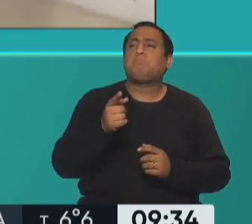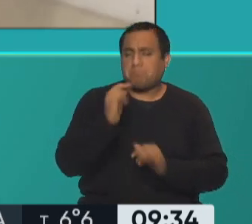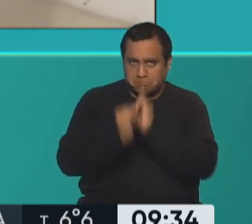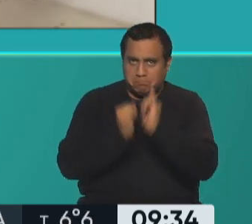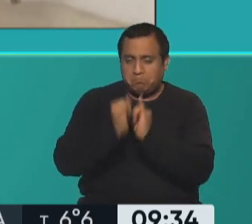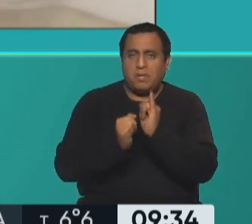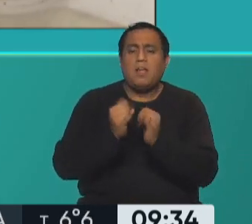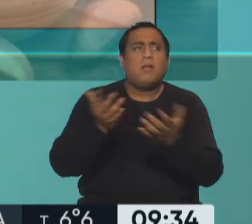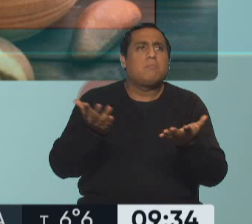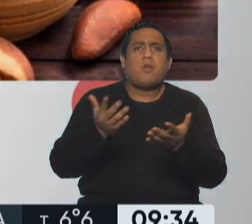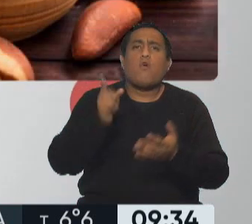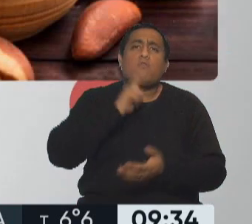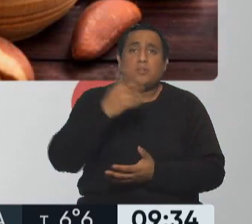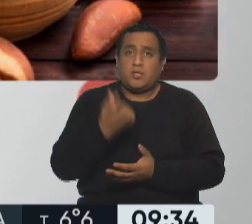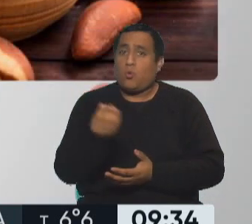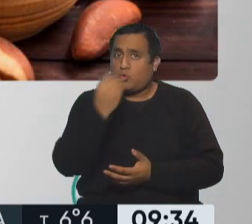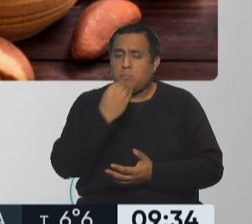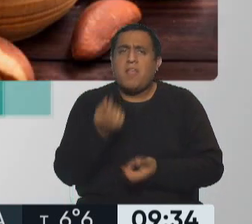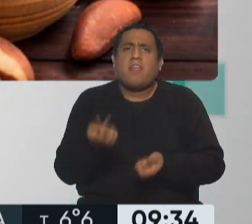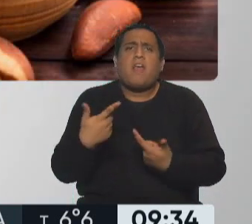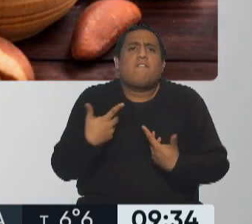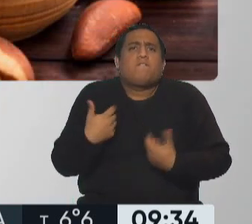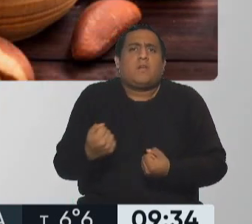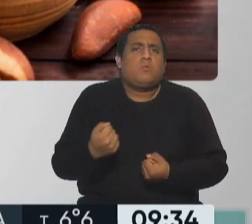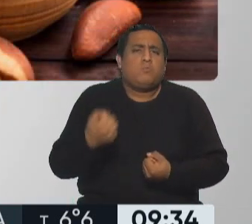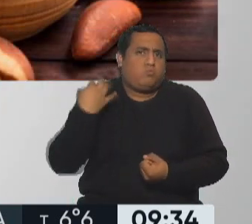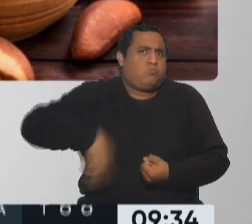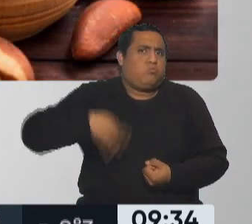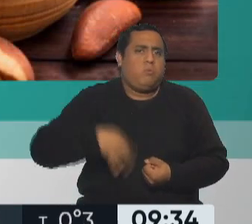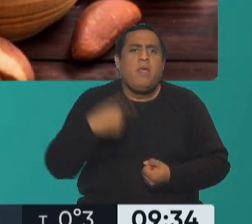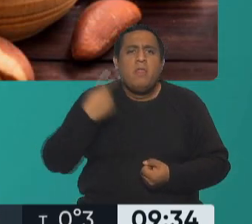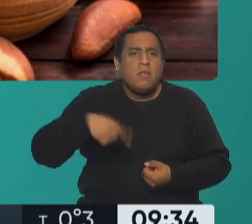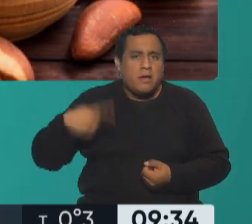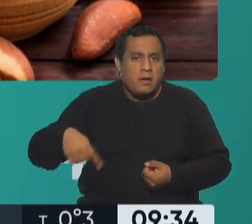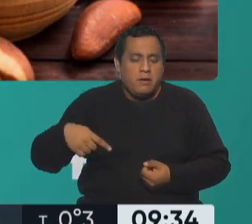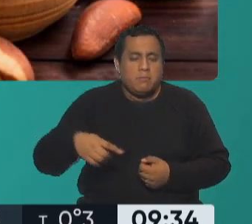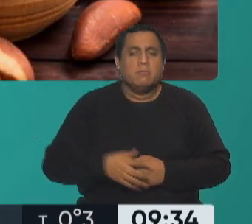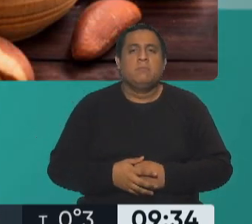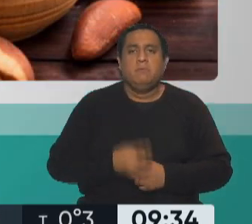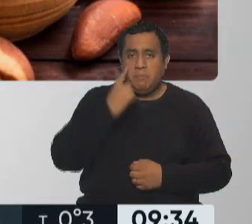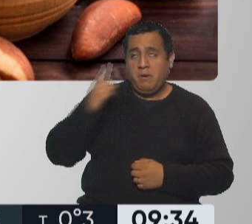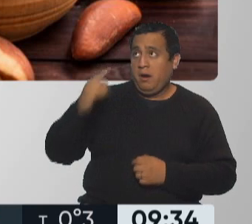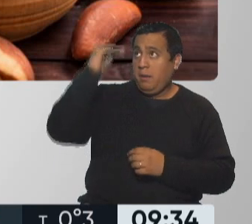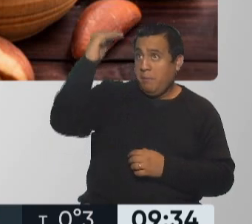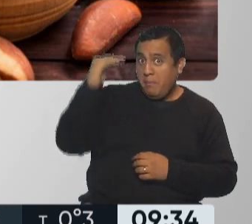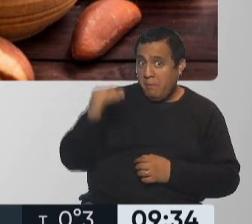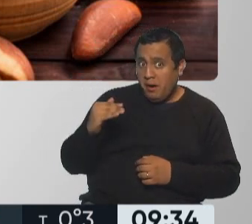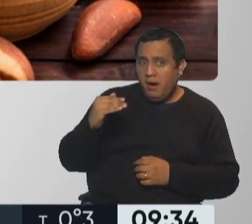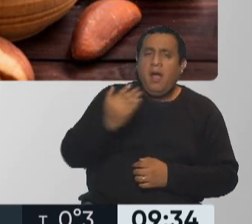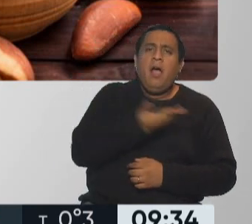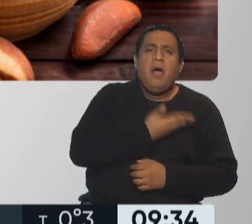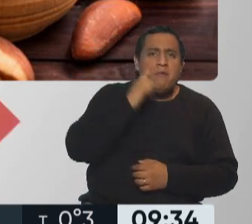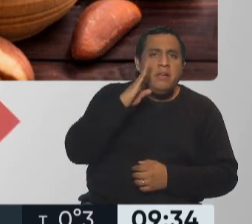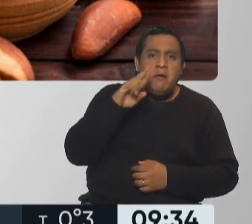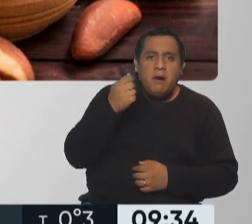incorporar frutos secos? Lo vamos a ver ahora en una placa, y es importante tenerlos en cuenta y quiero repasarlos con vos. Puente de fibra que mejoran el tránsito